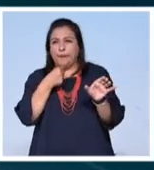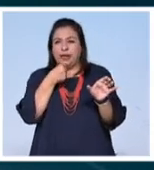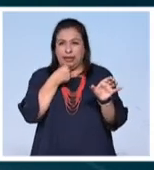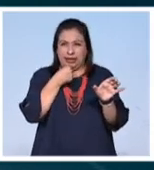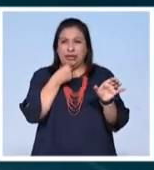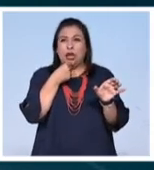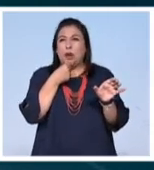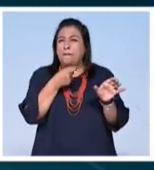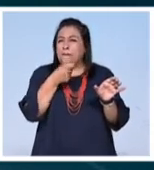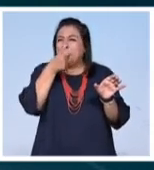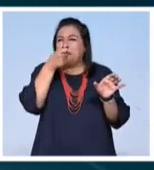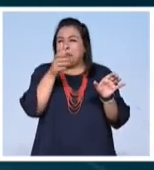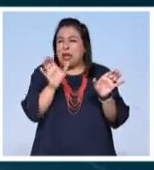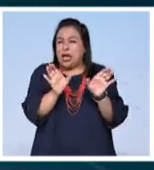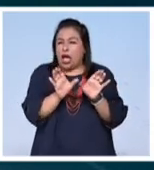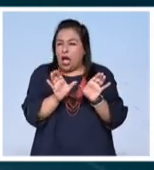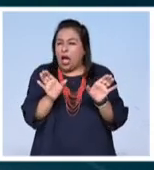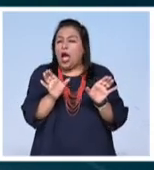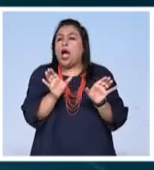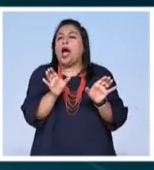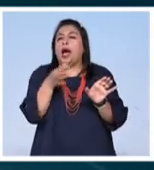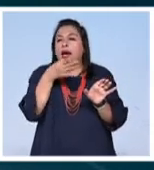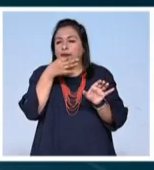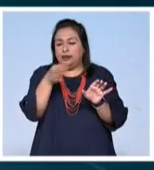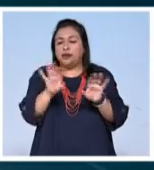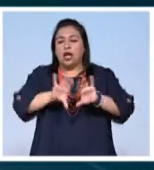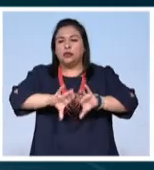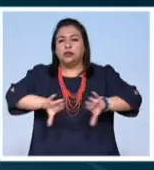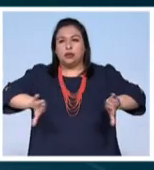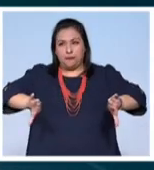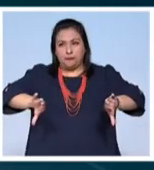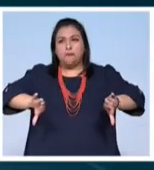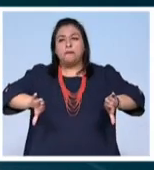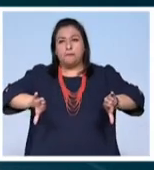Es como la primera señal de que la de una separación